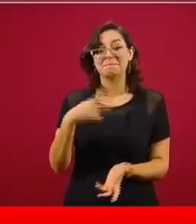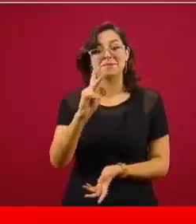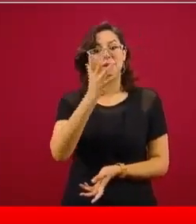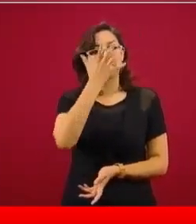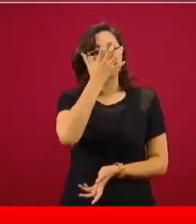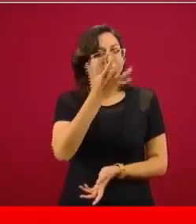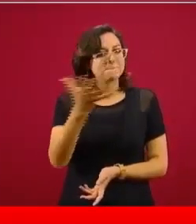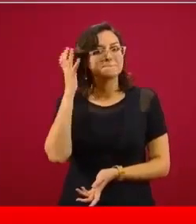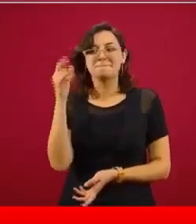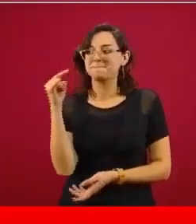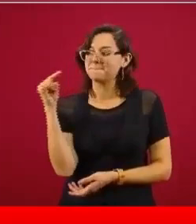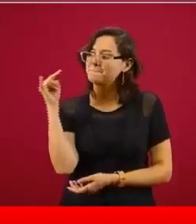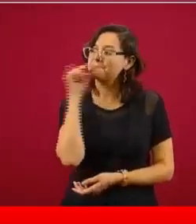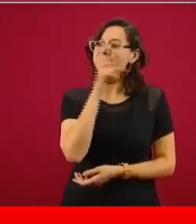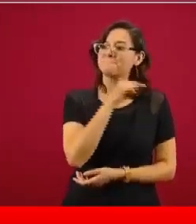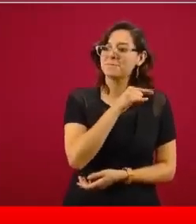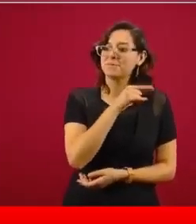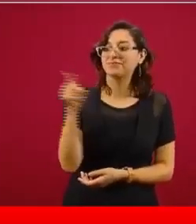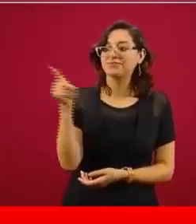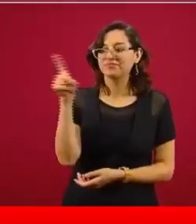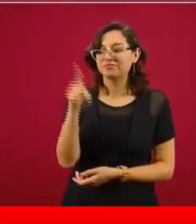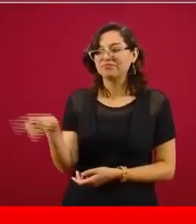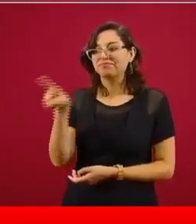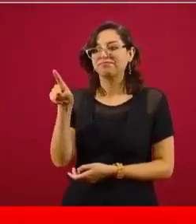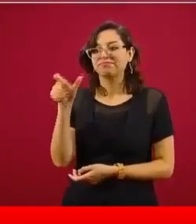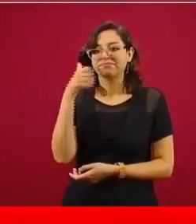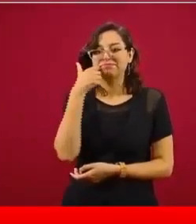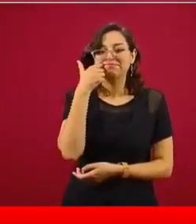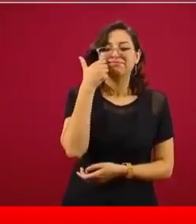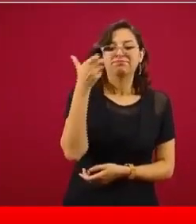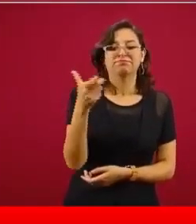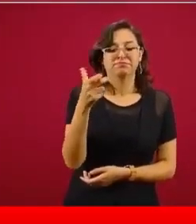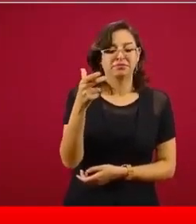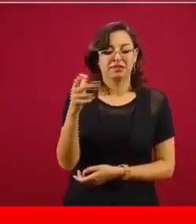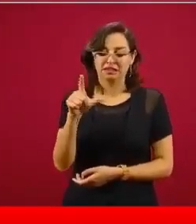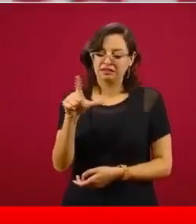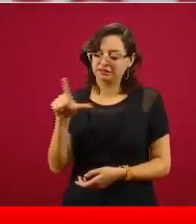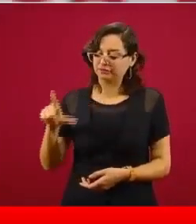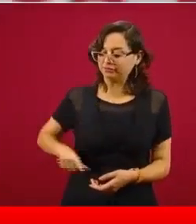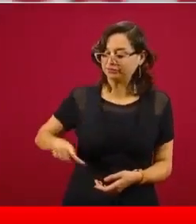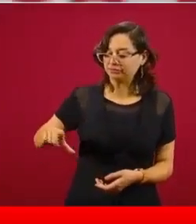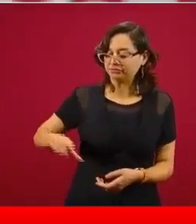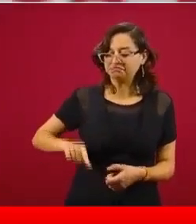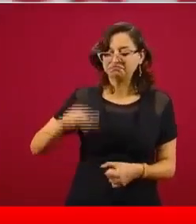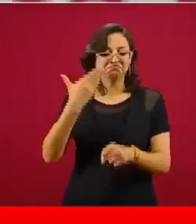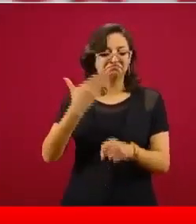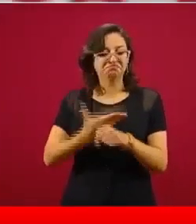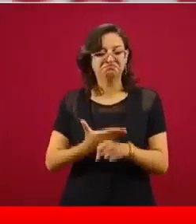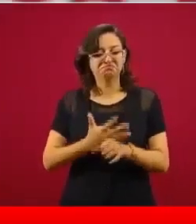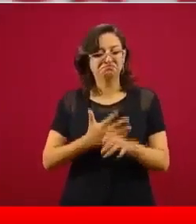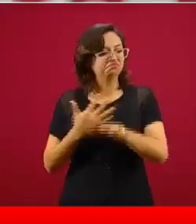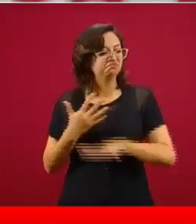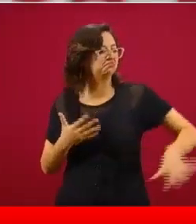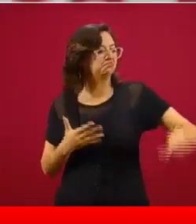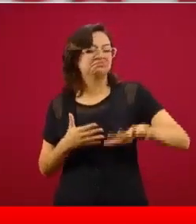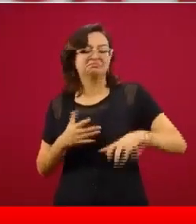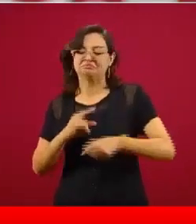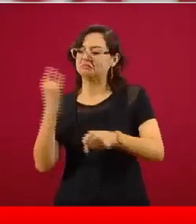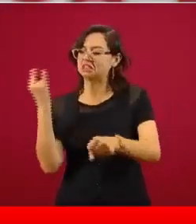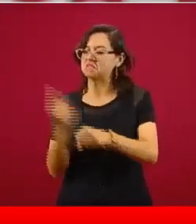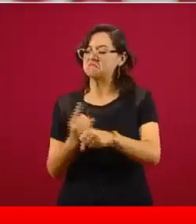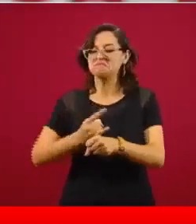querían desaparecer al Estado, diluir al Estado, que el Estado no cumpliera con su responsabilidad social, que incumpliera su